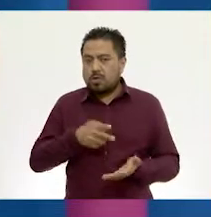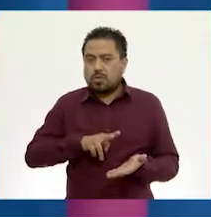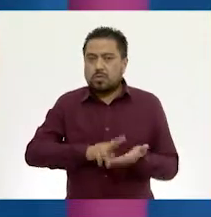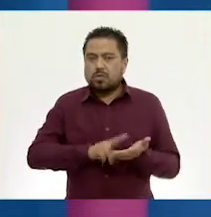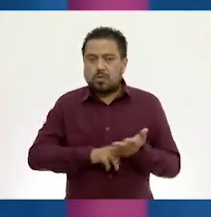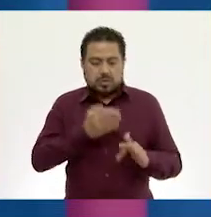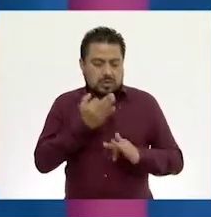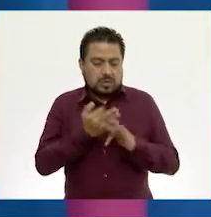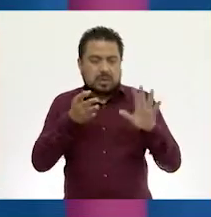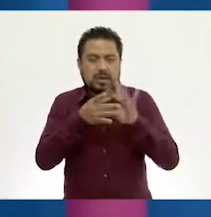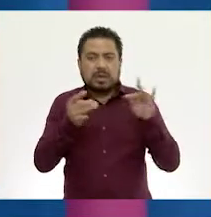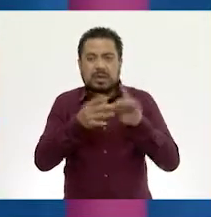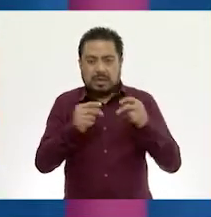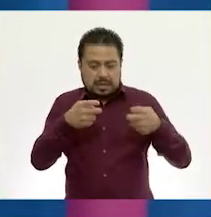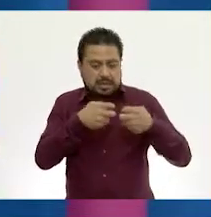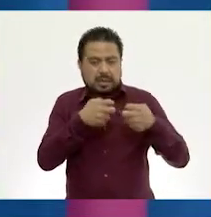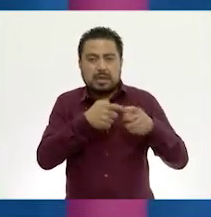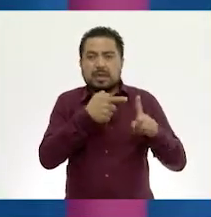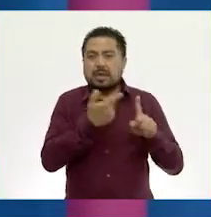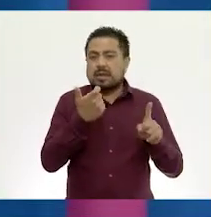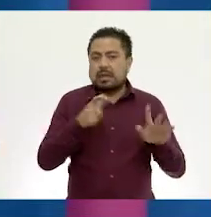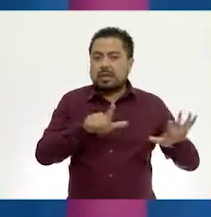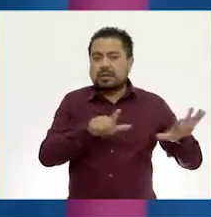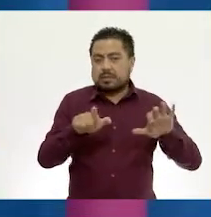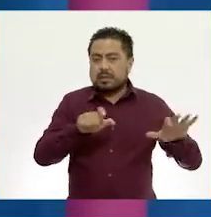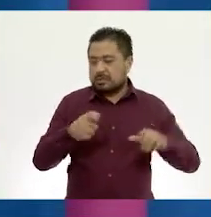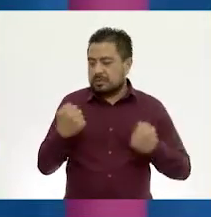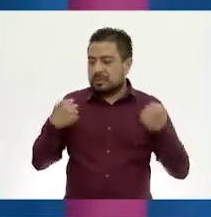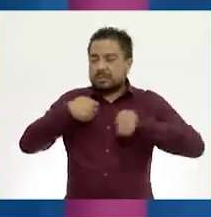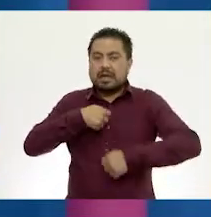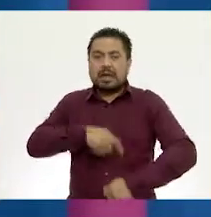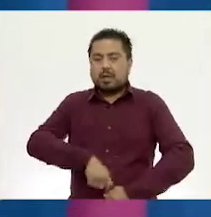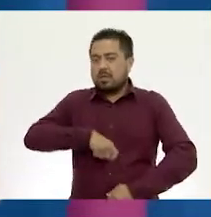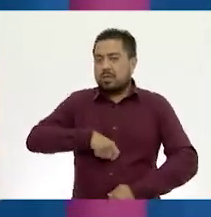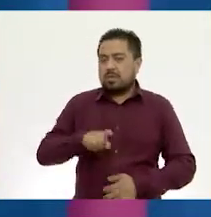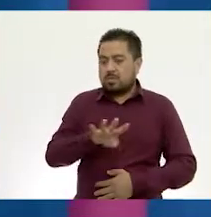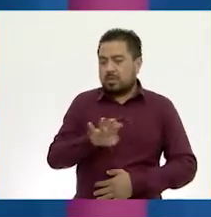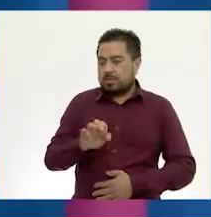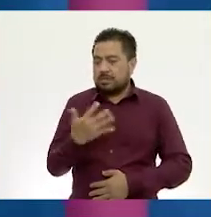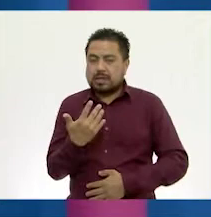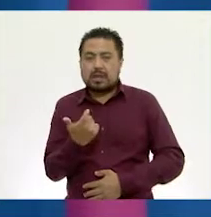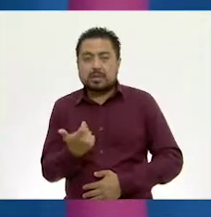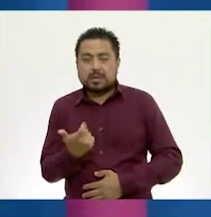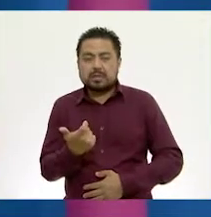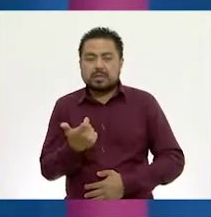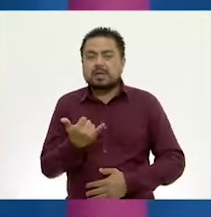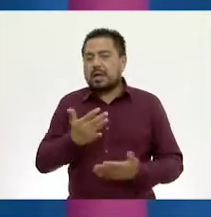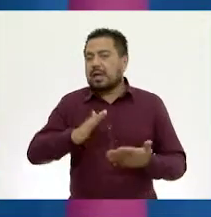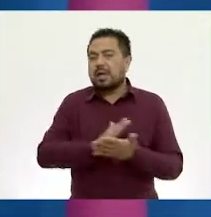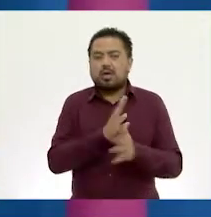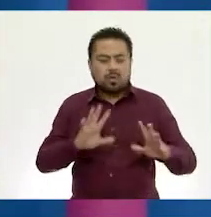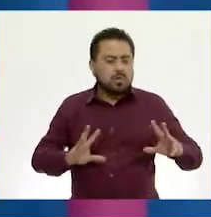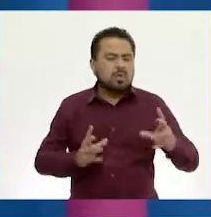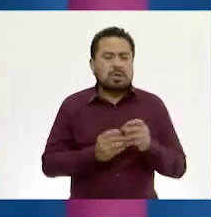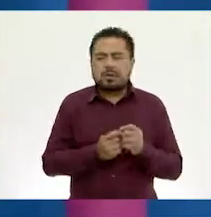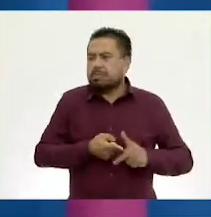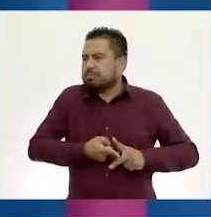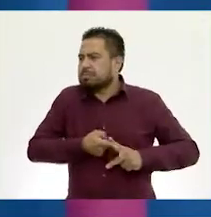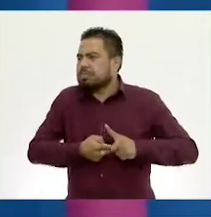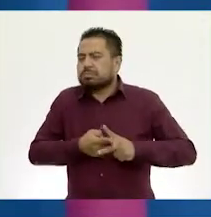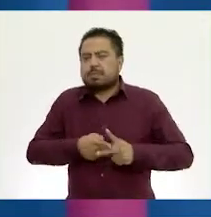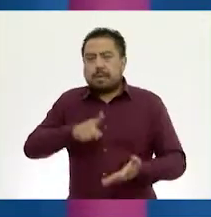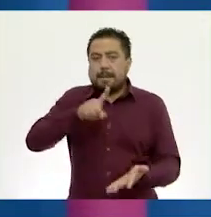mencionaron. El de los tenis es de 700 pesos, el de la chamarra es de 405 pesos y esto ya nos da un total de